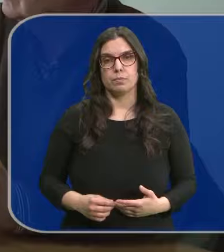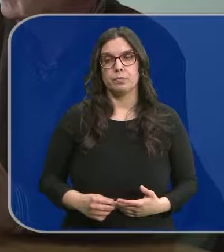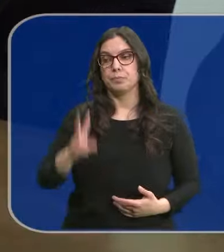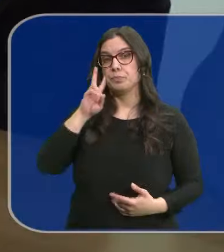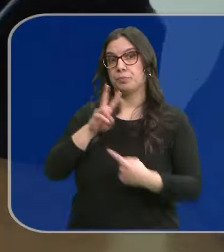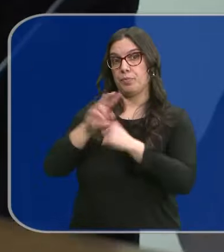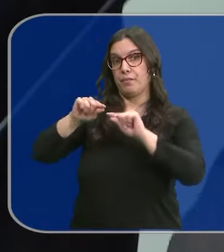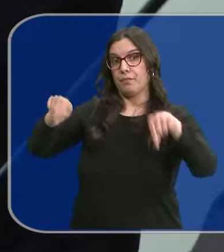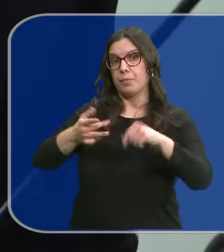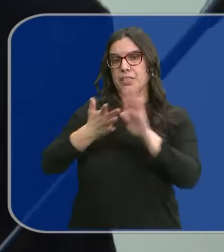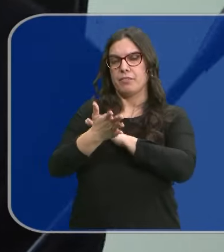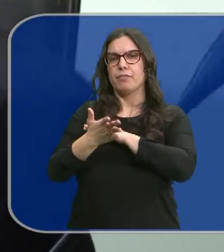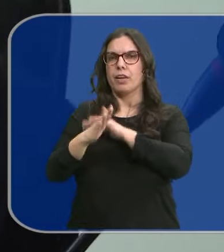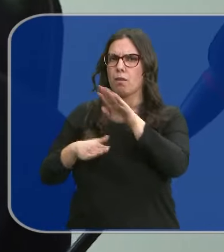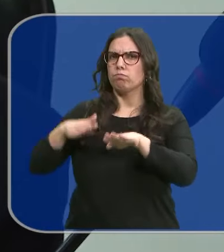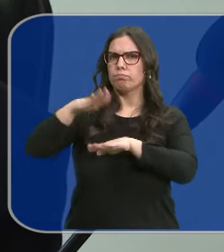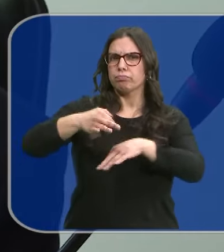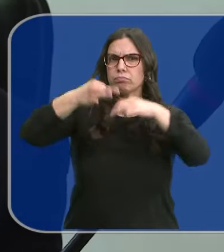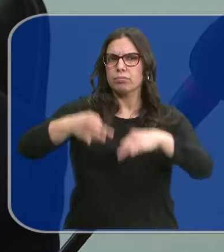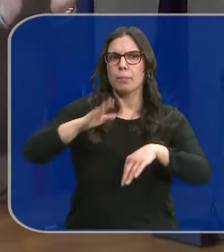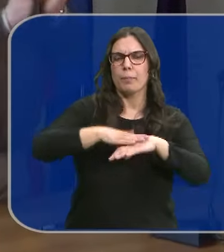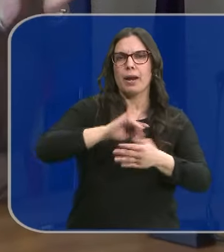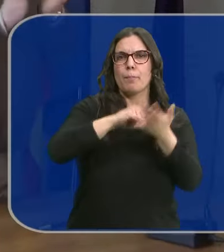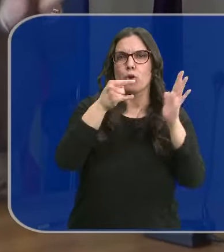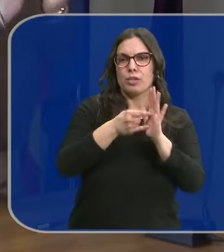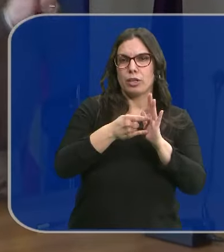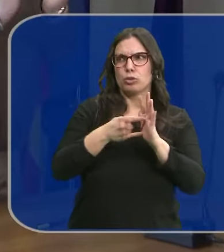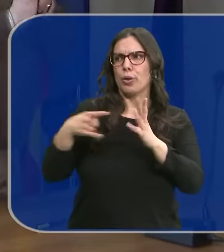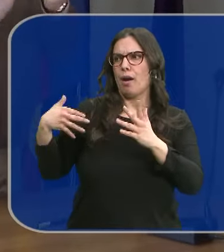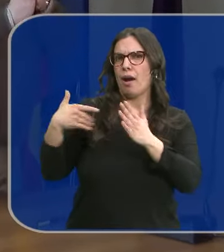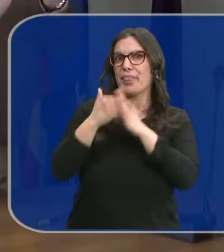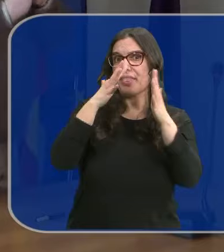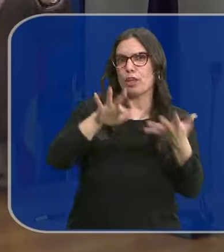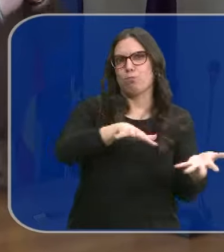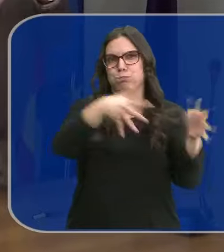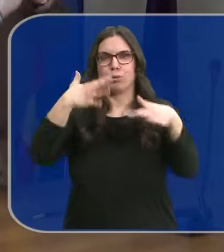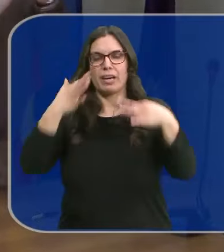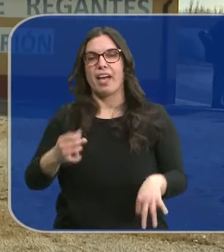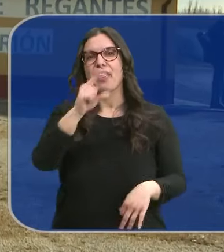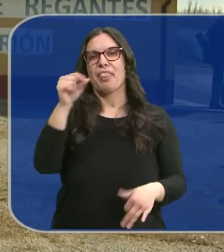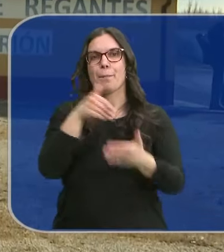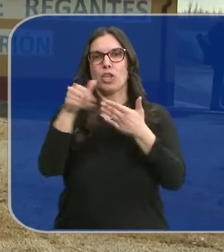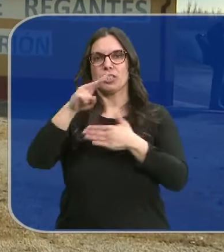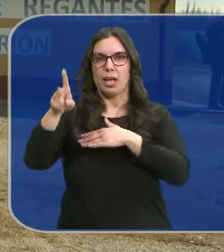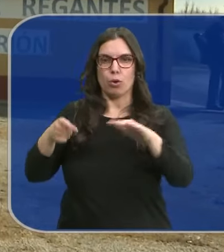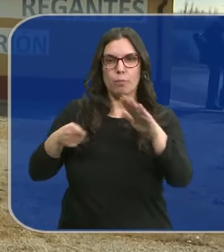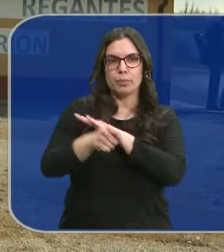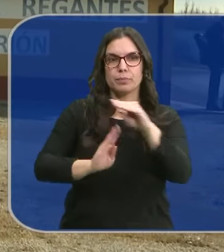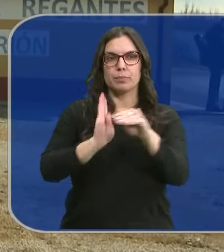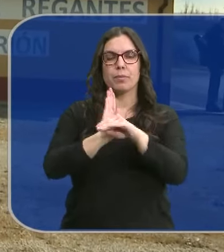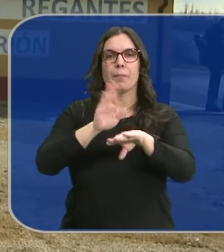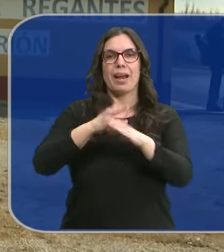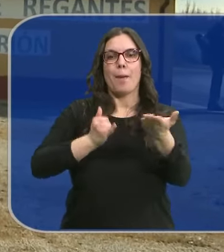Esta firma que ven supone un paso al frente definitivo en la ejecución de un proyecto con 10 años de historia. A 100 millones de euros se van a invertir en la